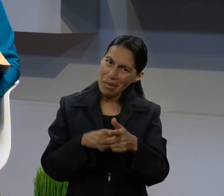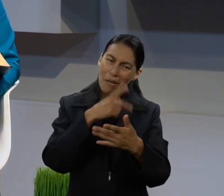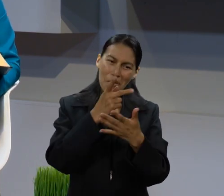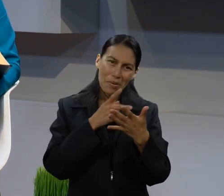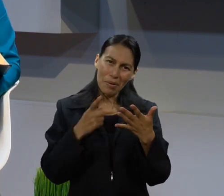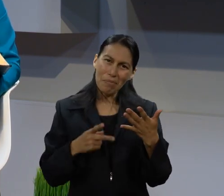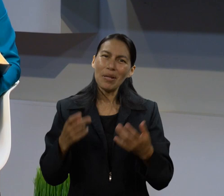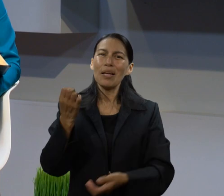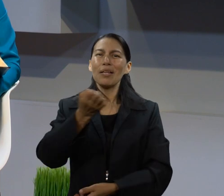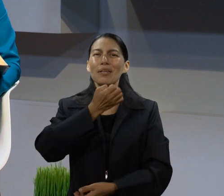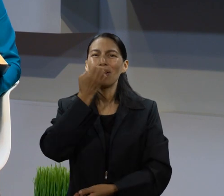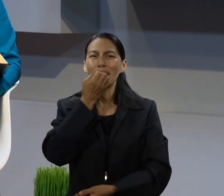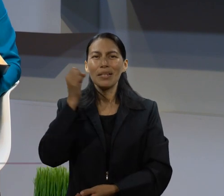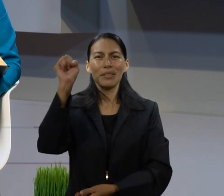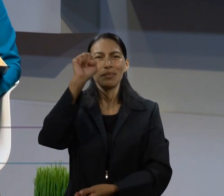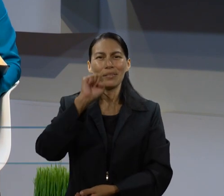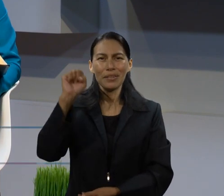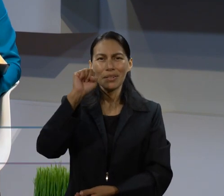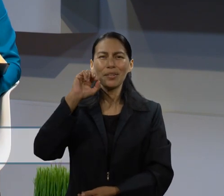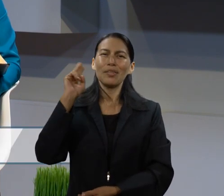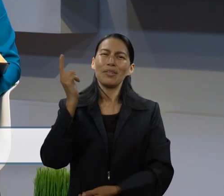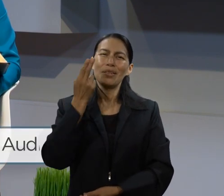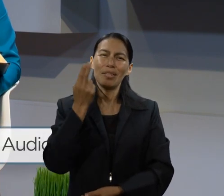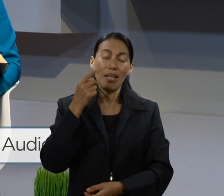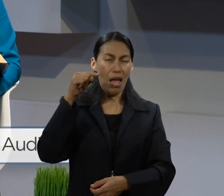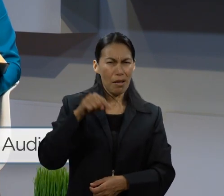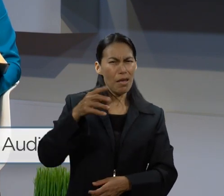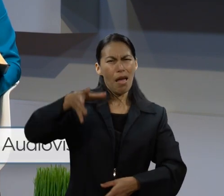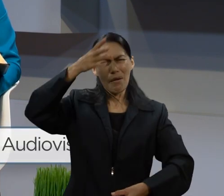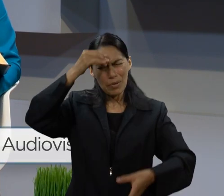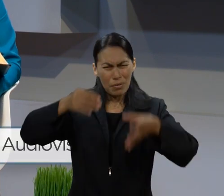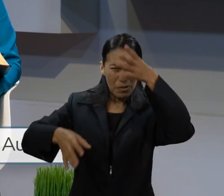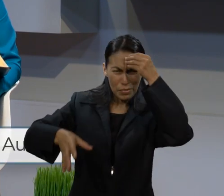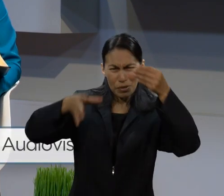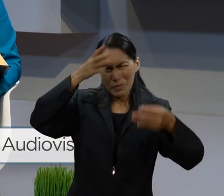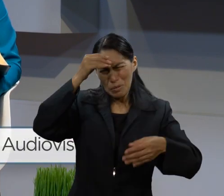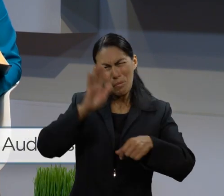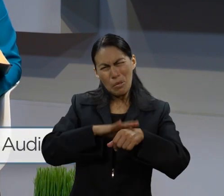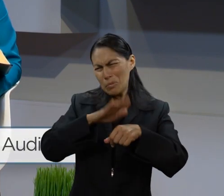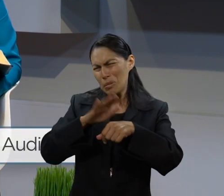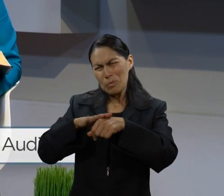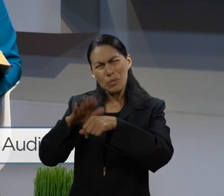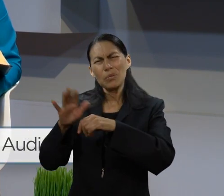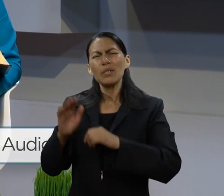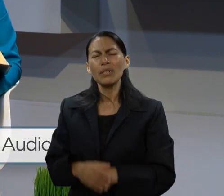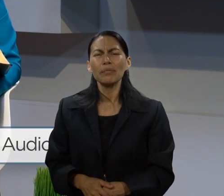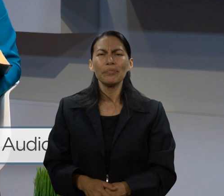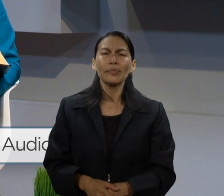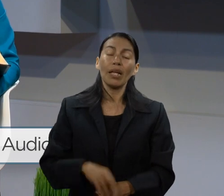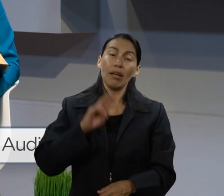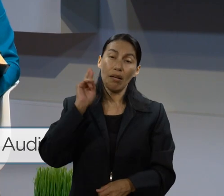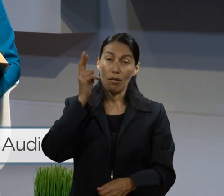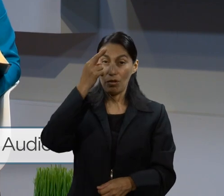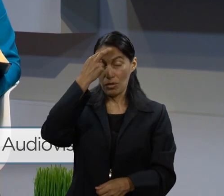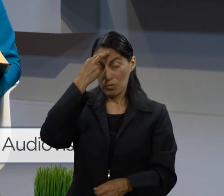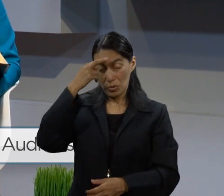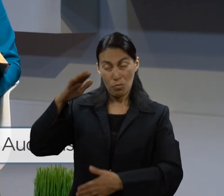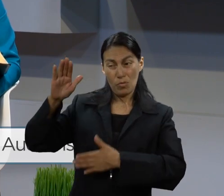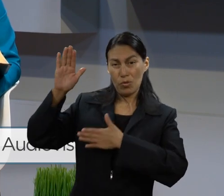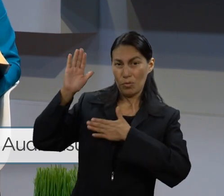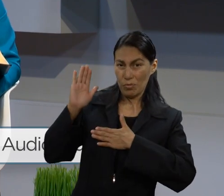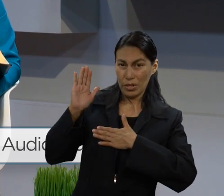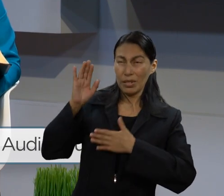acompañándonos en el programa de Escuela Sabática Universitaria, donde aprendemos preciosas lecciones y mantenemos